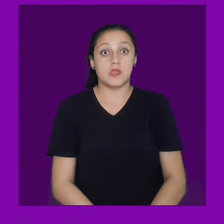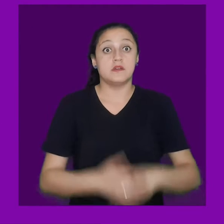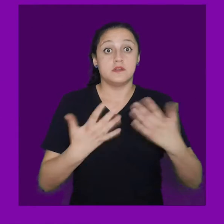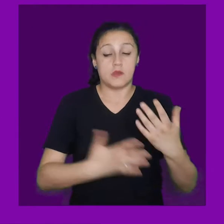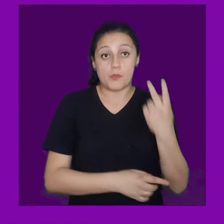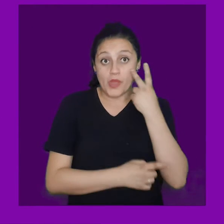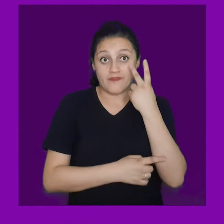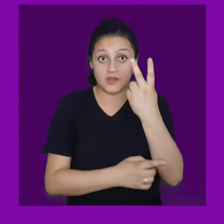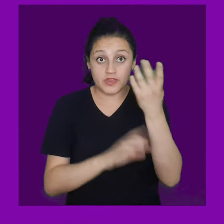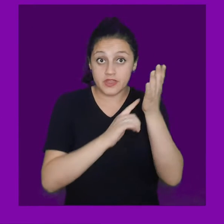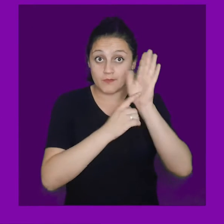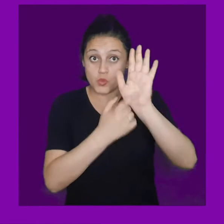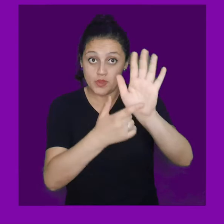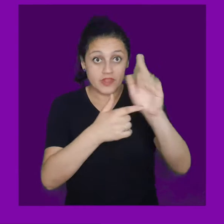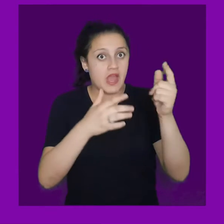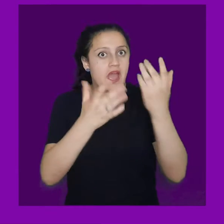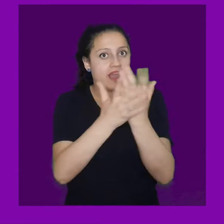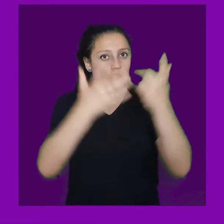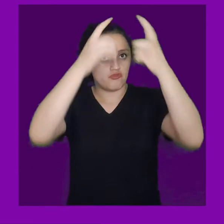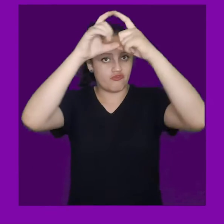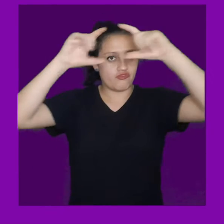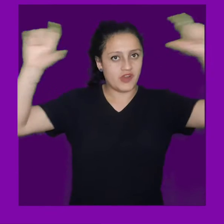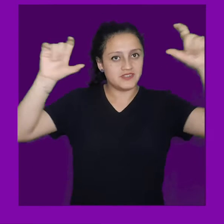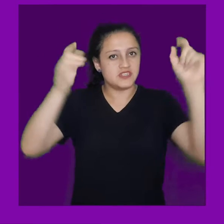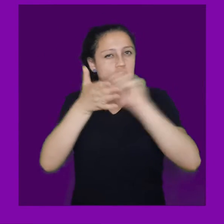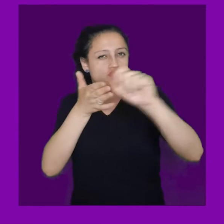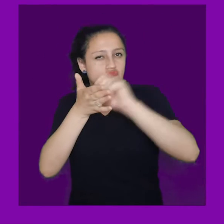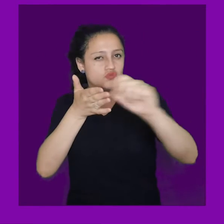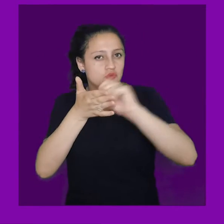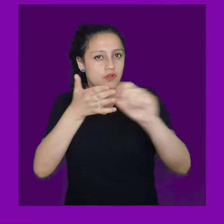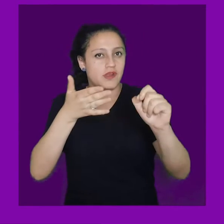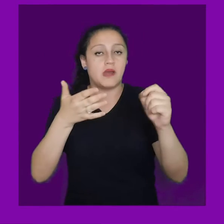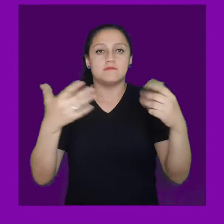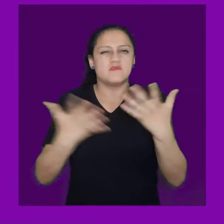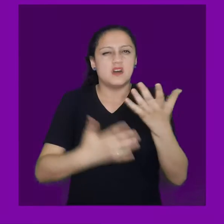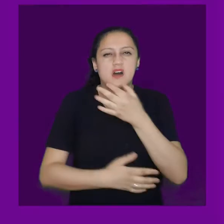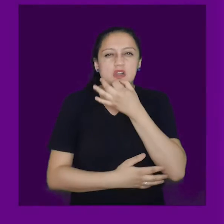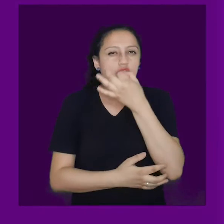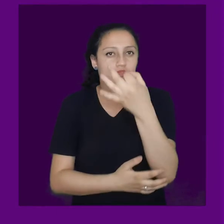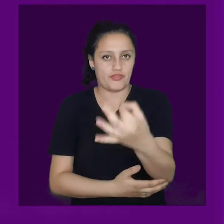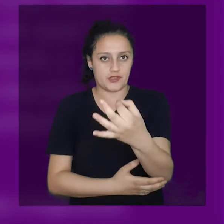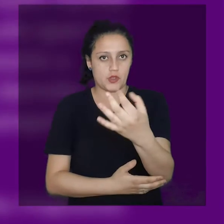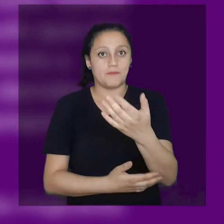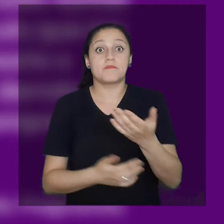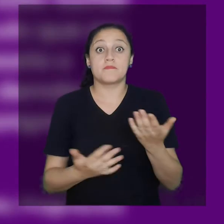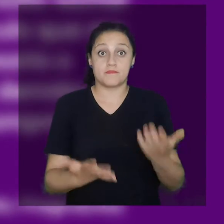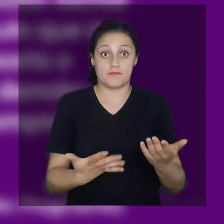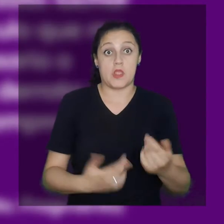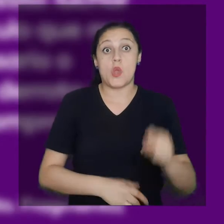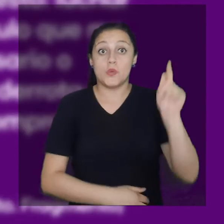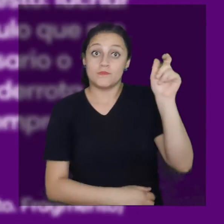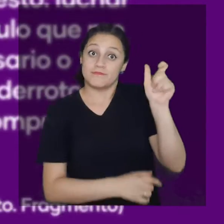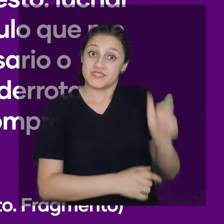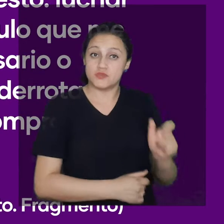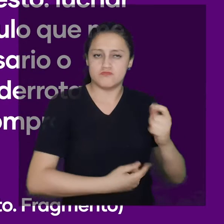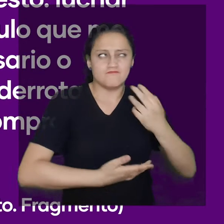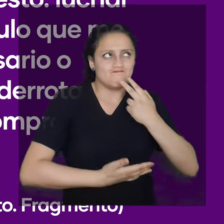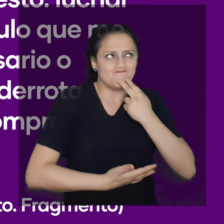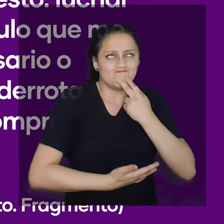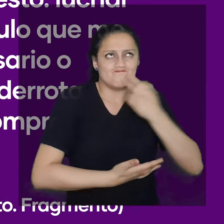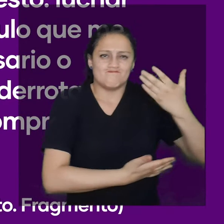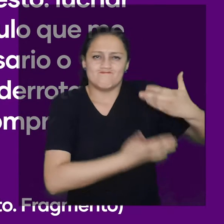Seguiremos el siguiente ejemplo de lectura colectiva para establecer una ruta de trabajo. Leamos el siguiente fragmento.